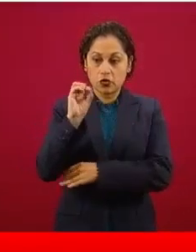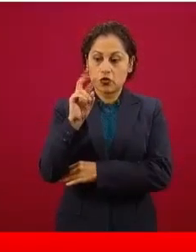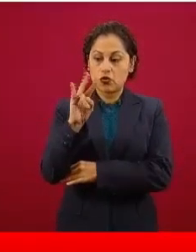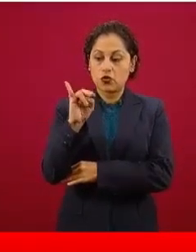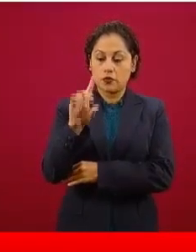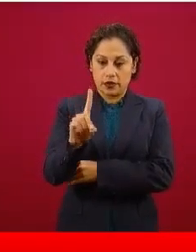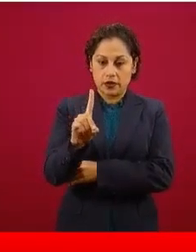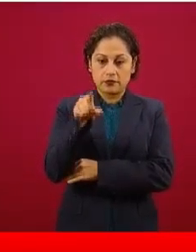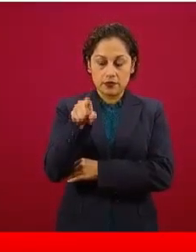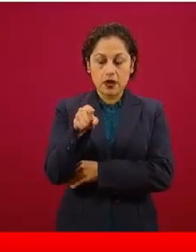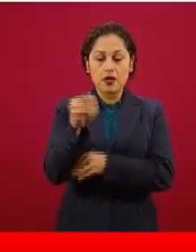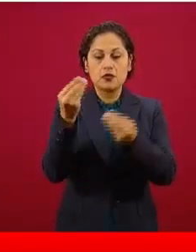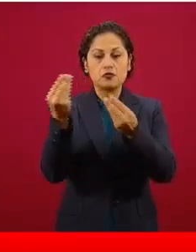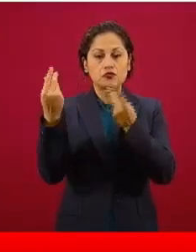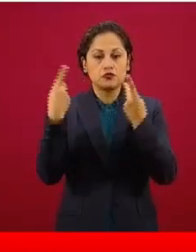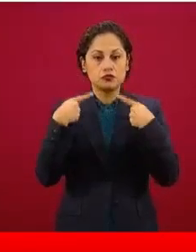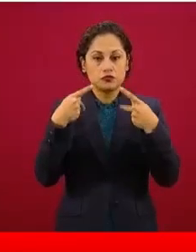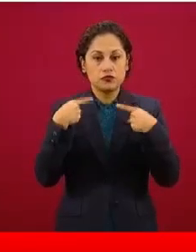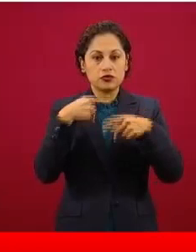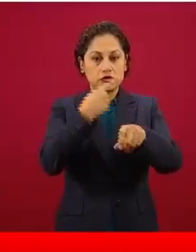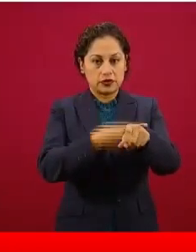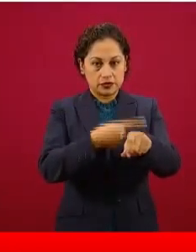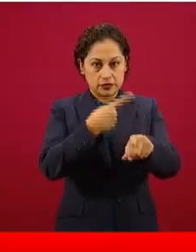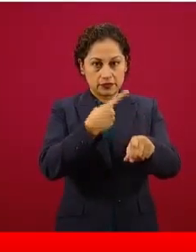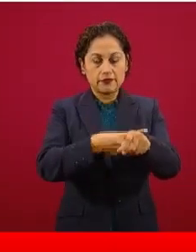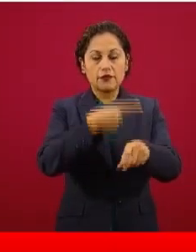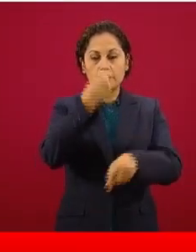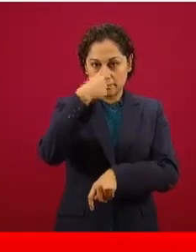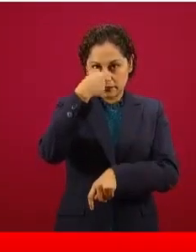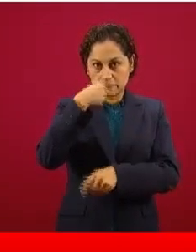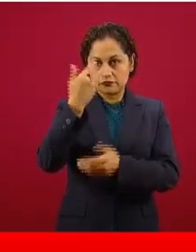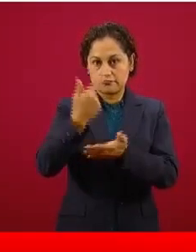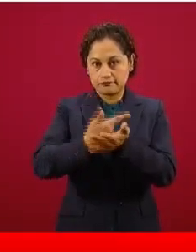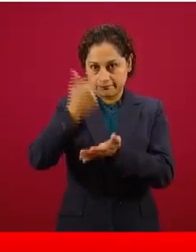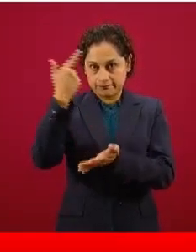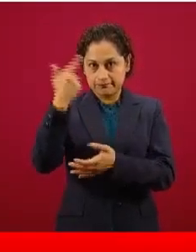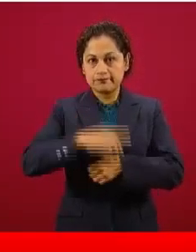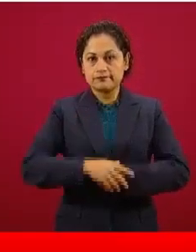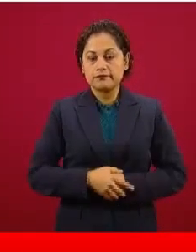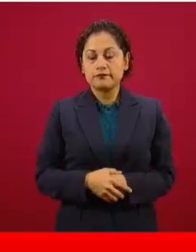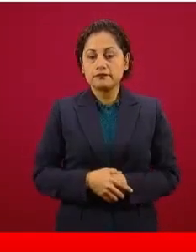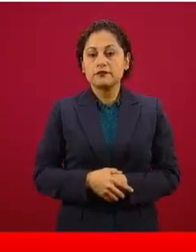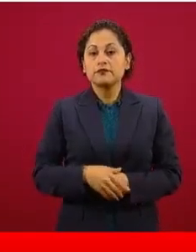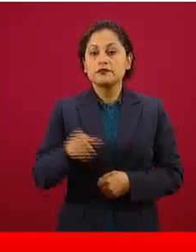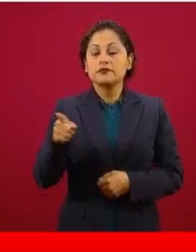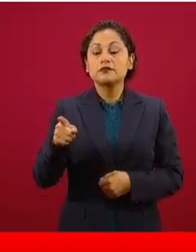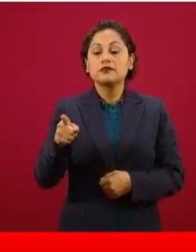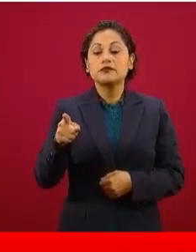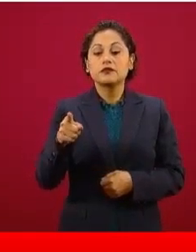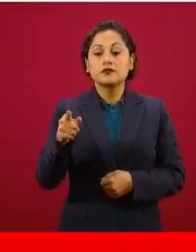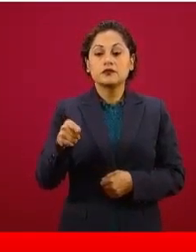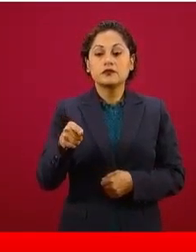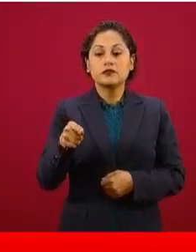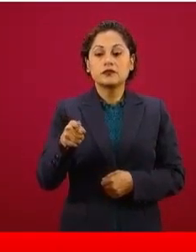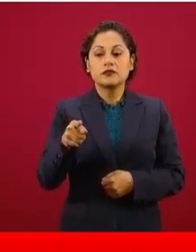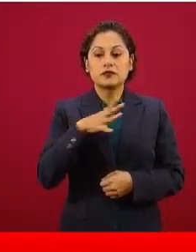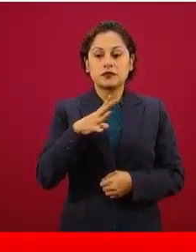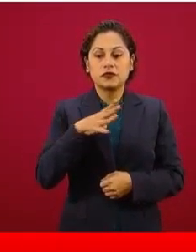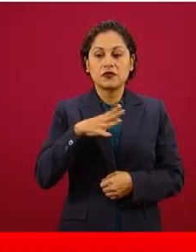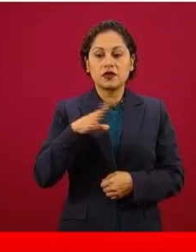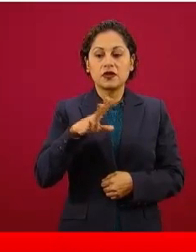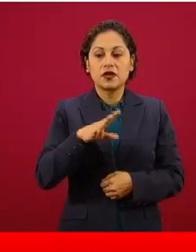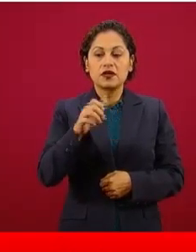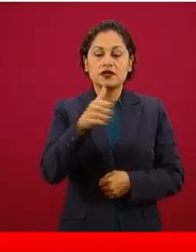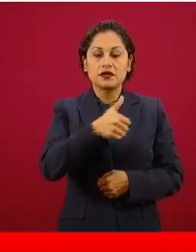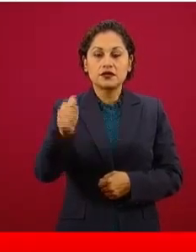mayor cantidad de personas con enfermedad respiratoria aguda. Son 618 hasta el momento las que están ya operando en este sistema de